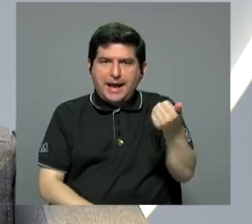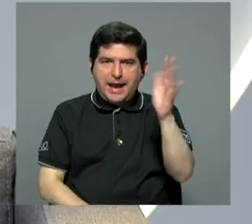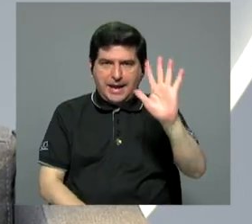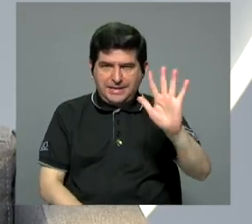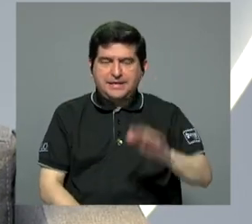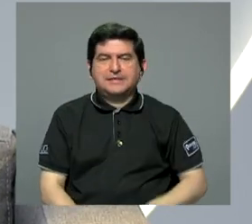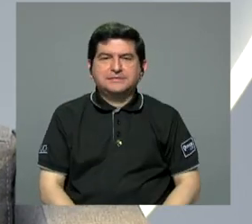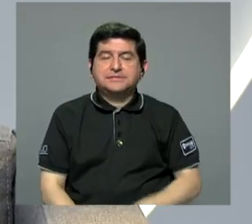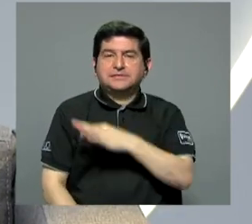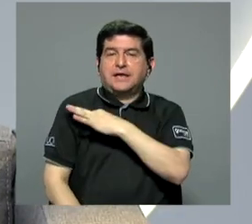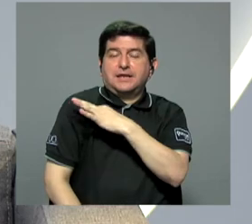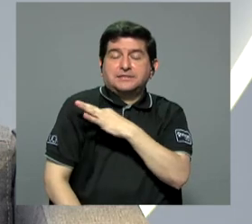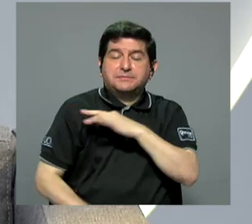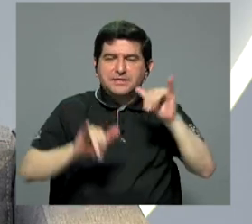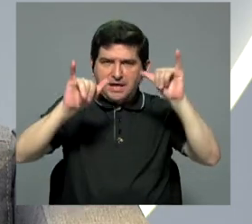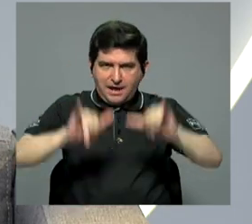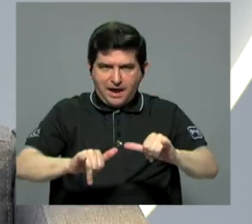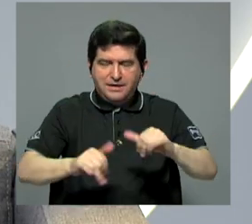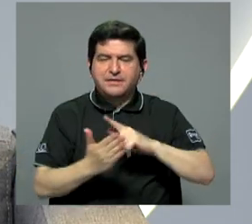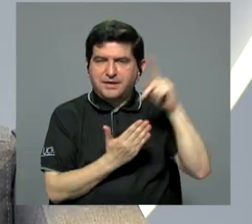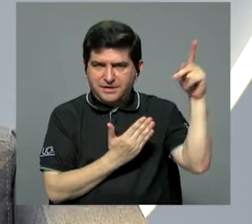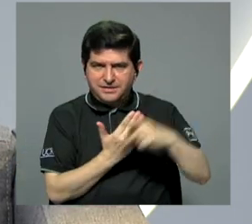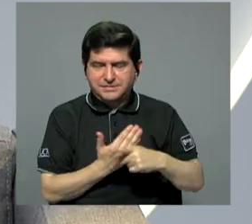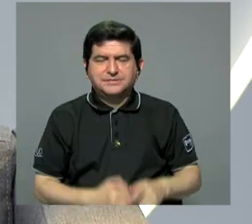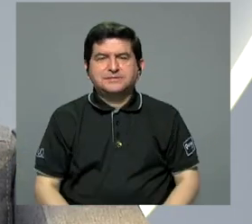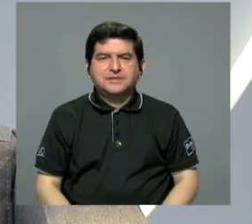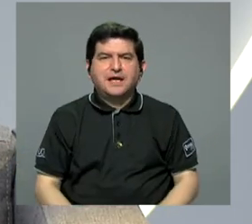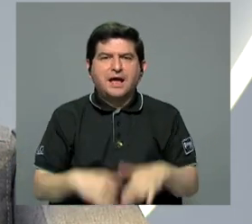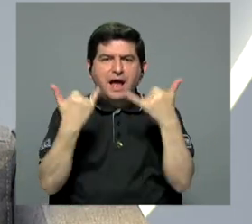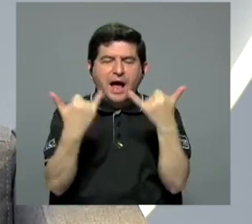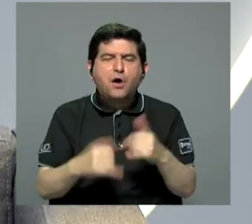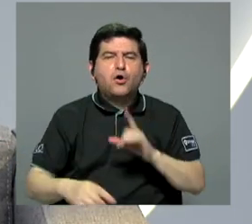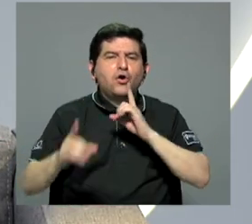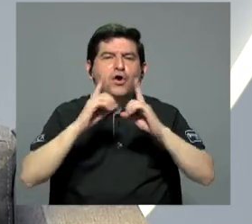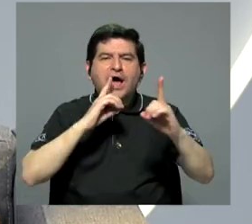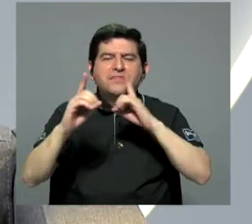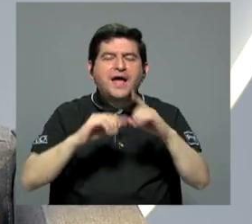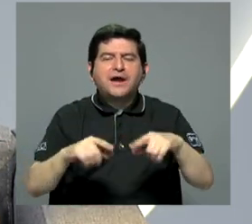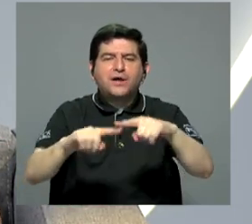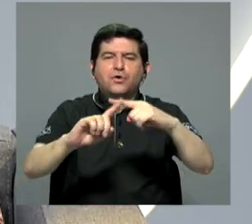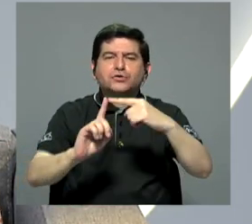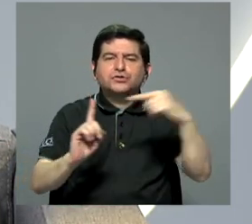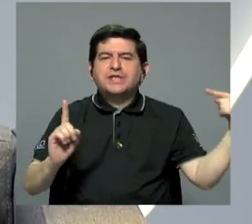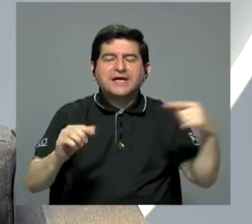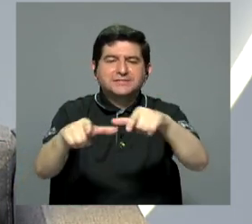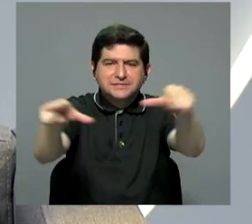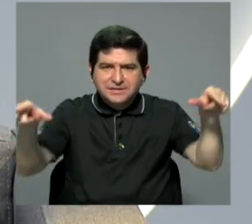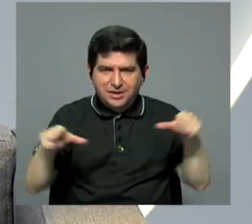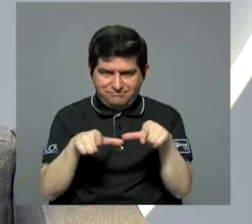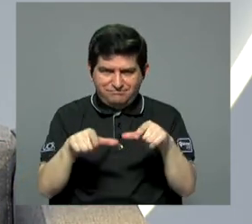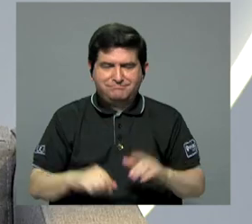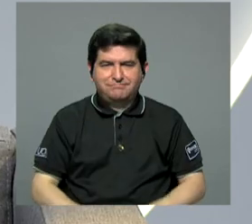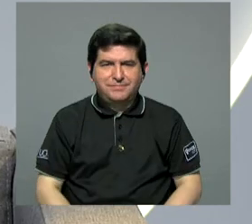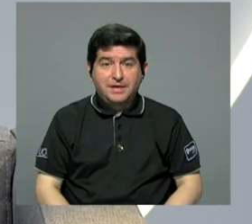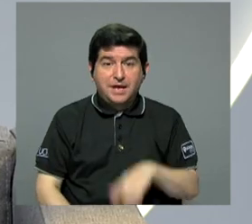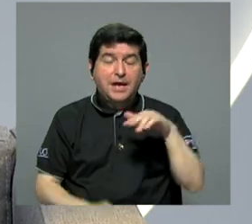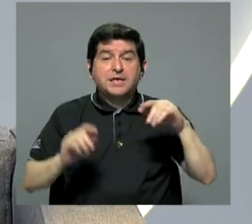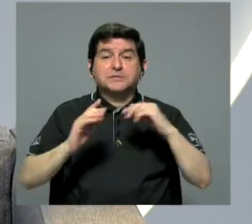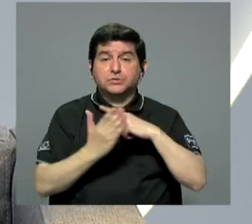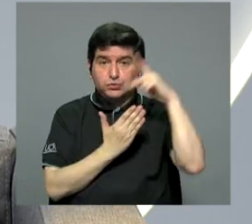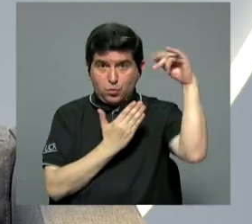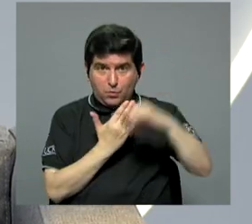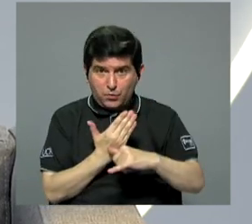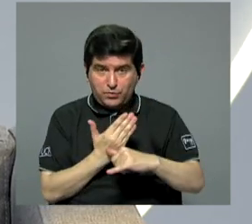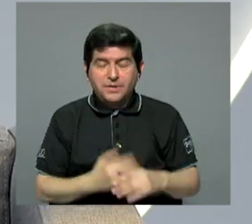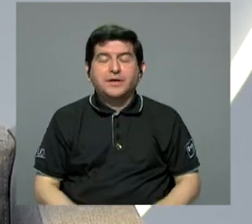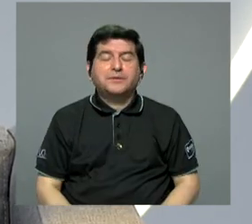15, les invitamos a que se queden con nuestra programación porque vienen diálogos desde los territorios, así como lo escucha, que es un espacio